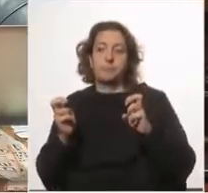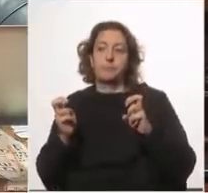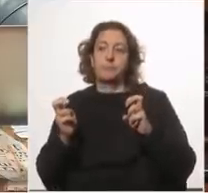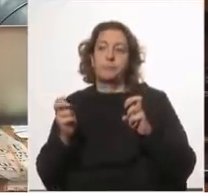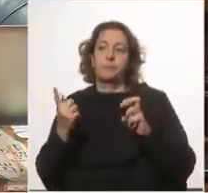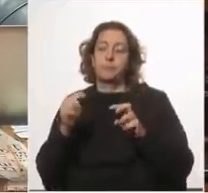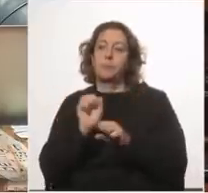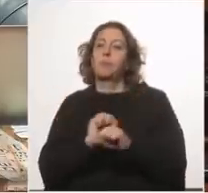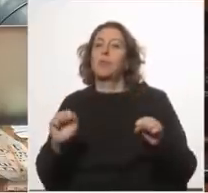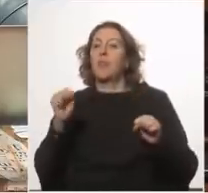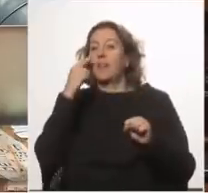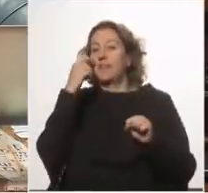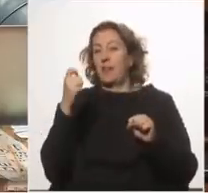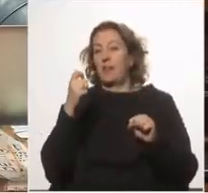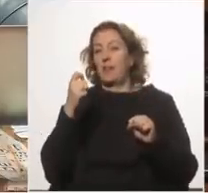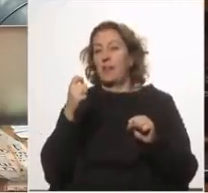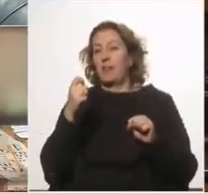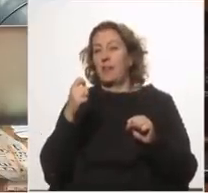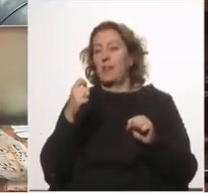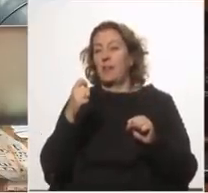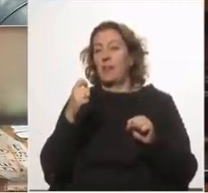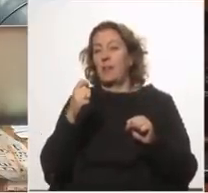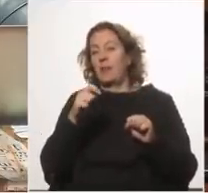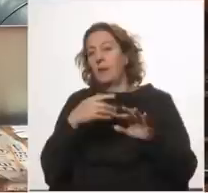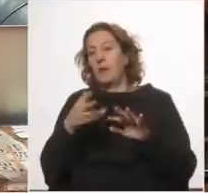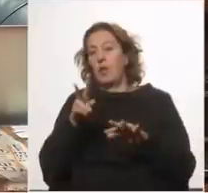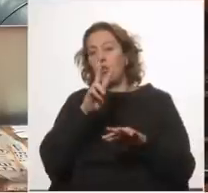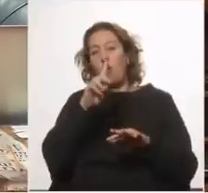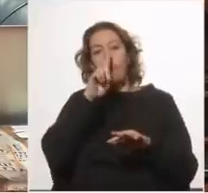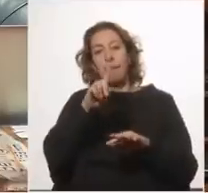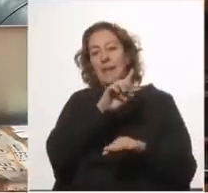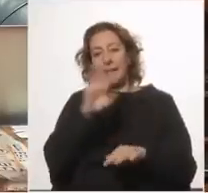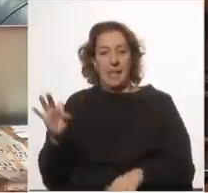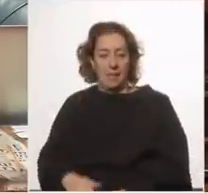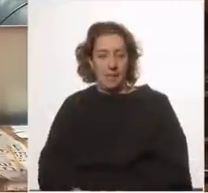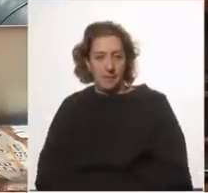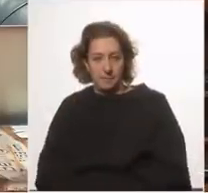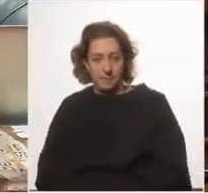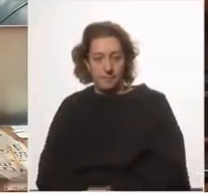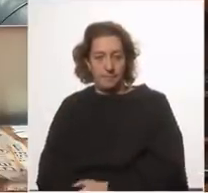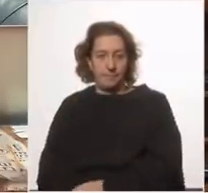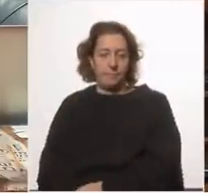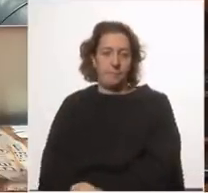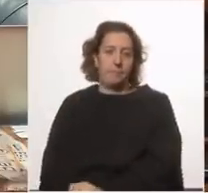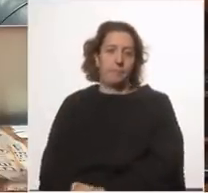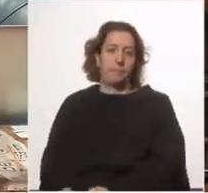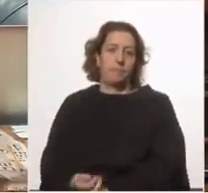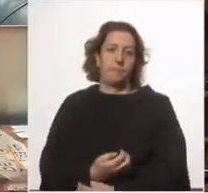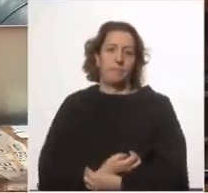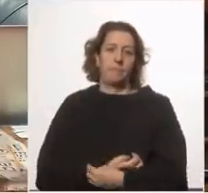se podrían haber evitado del orden de las 2.500 fallecimientos